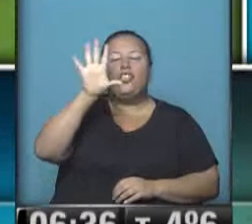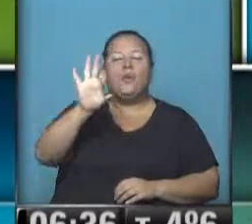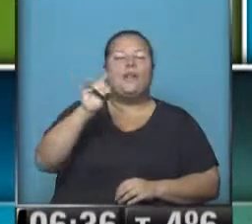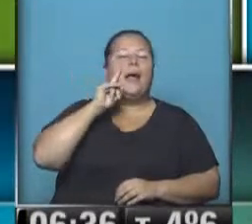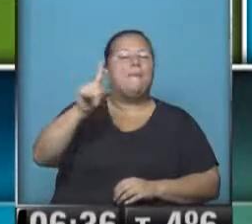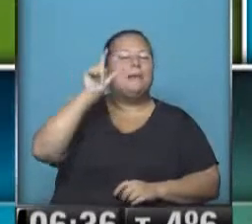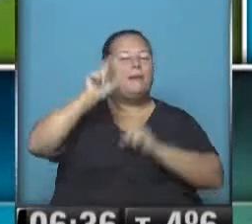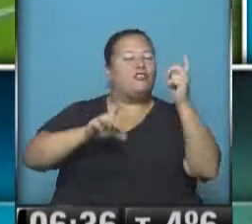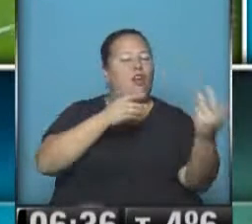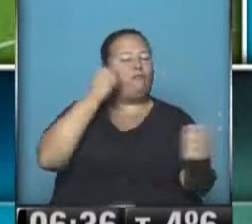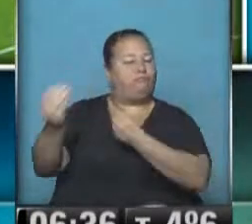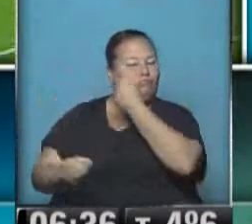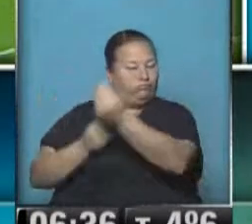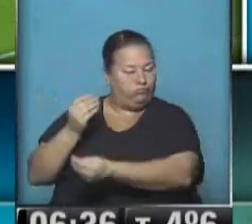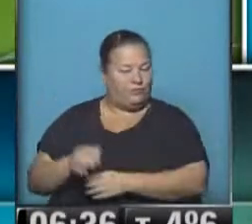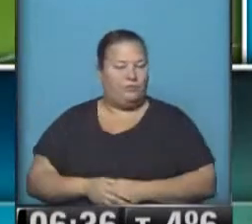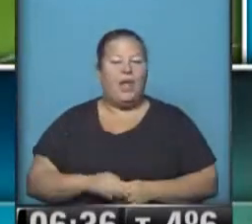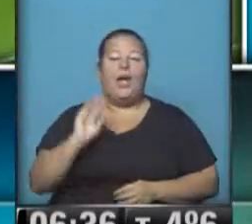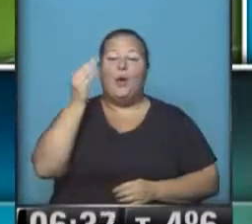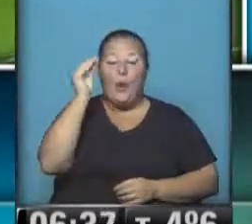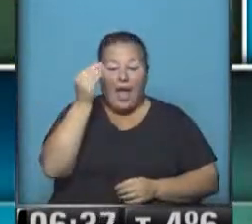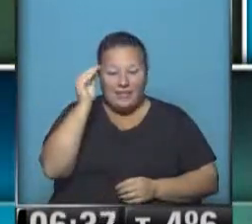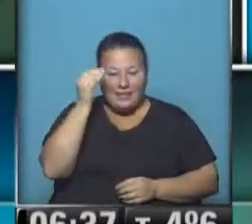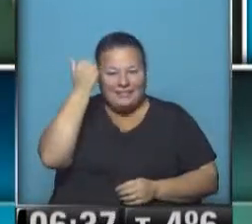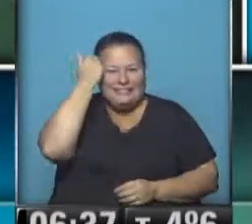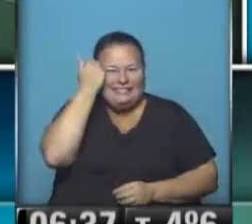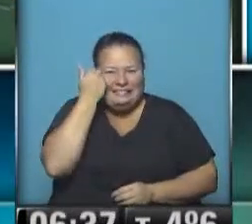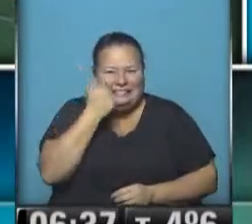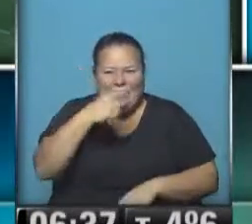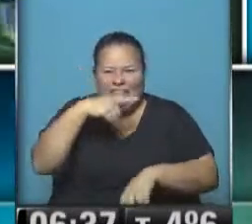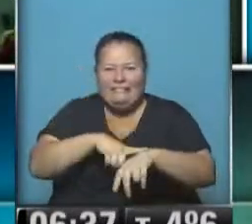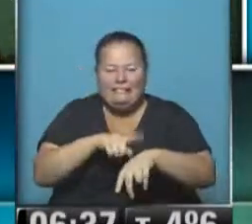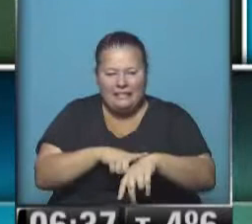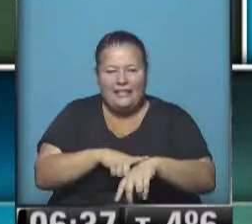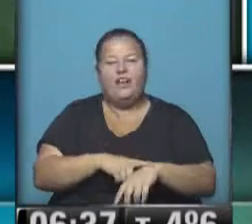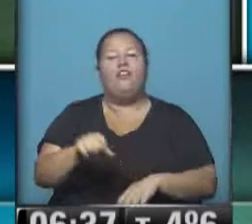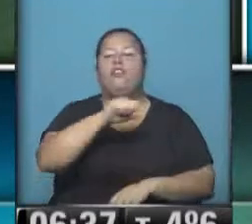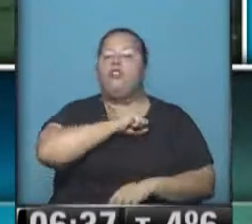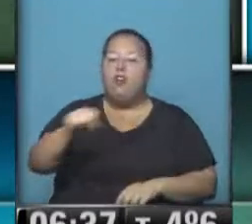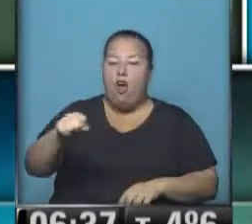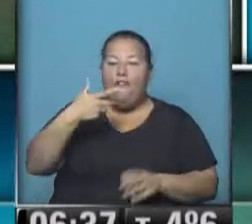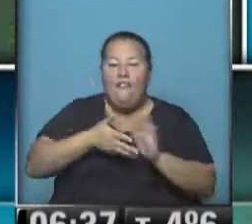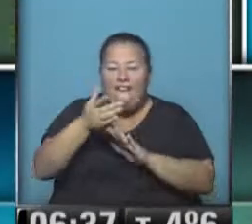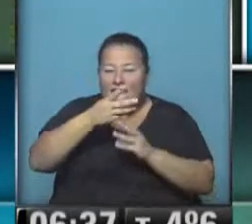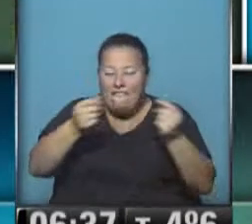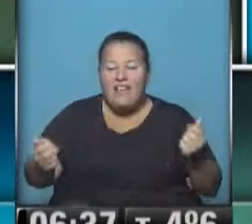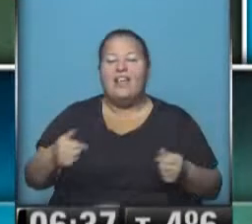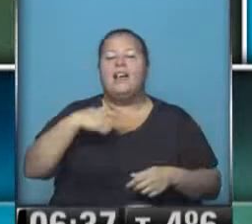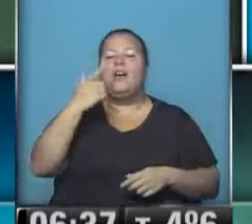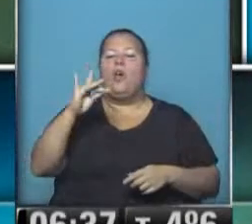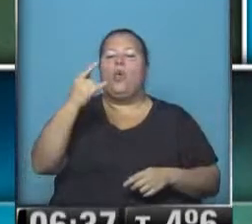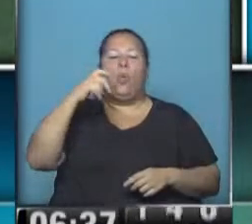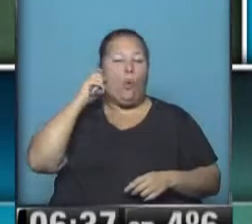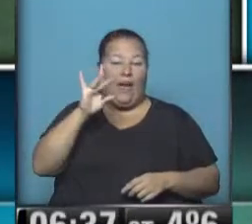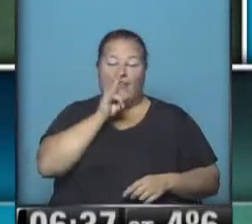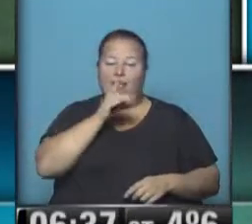.000 inmigrantes. Brasil sobre la hora. Con un gol en tiempo de descuento, el equipo de Dunga